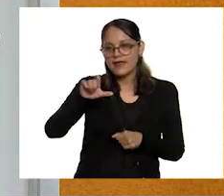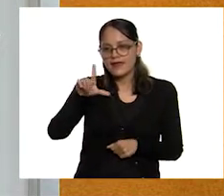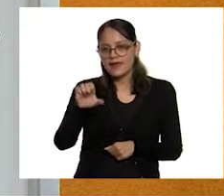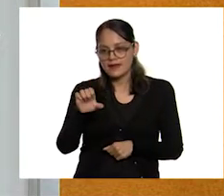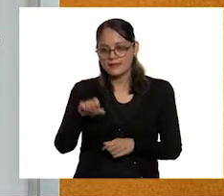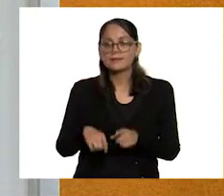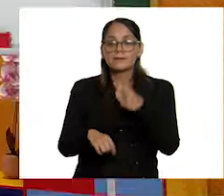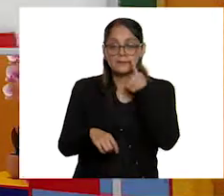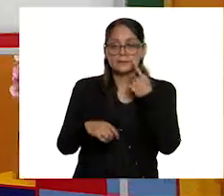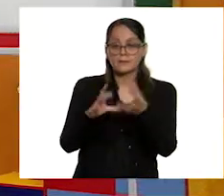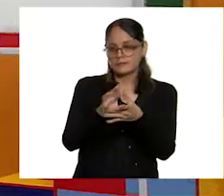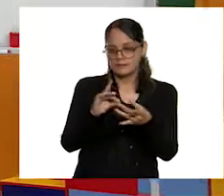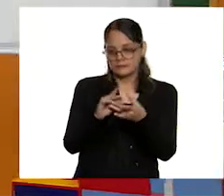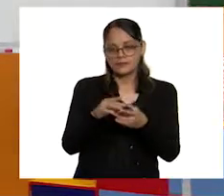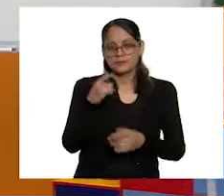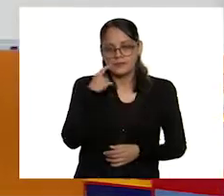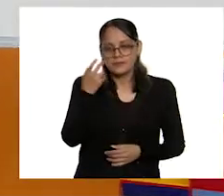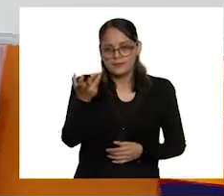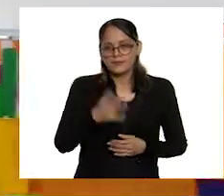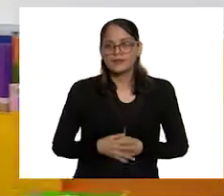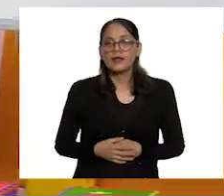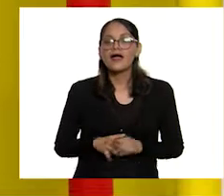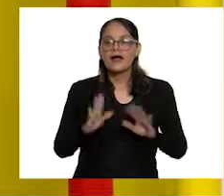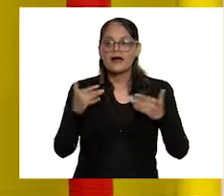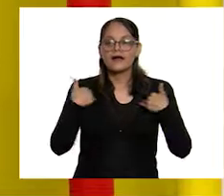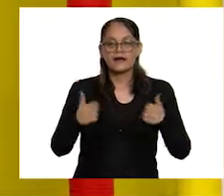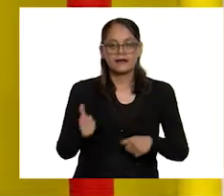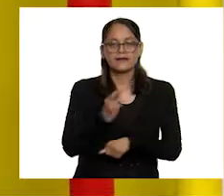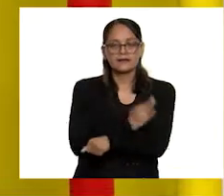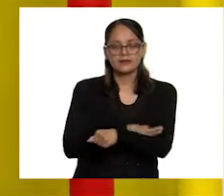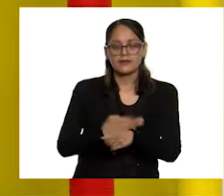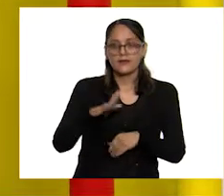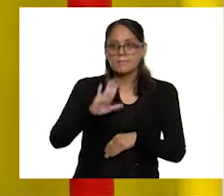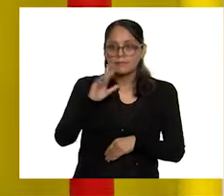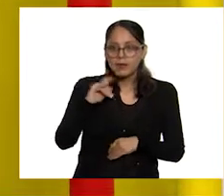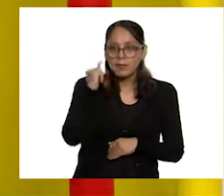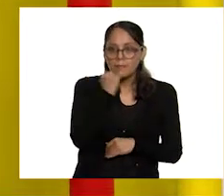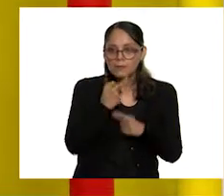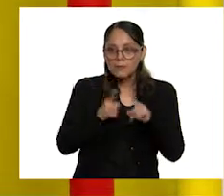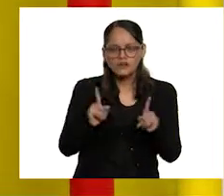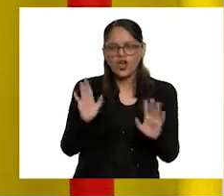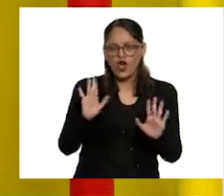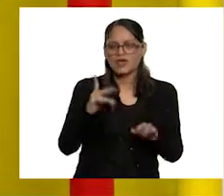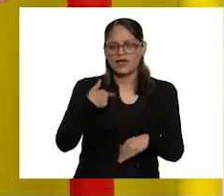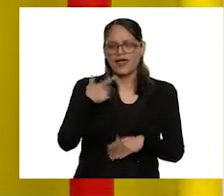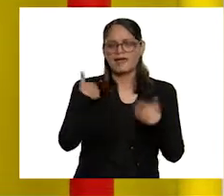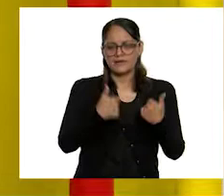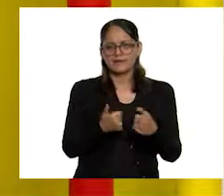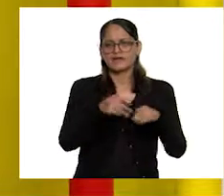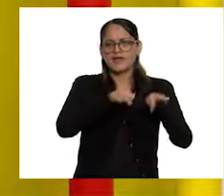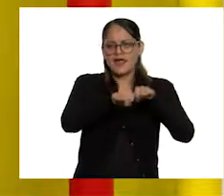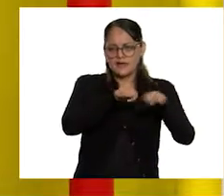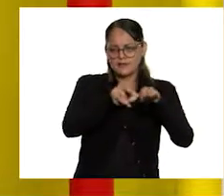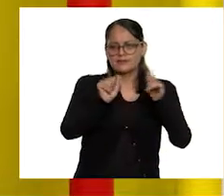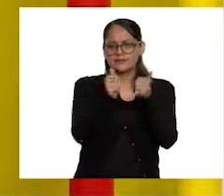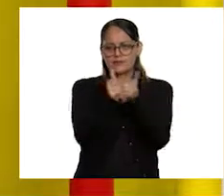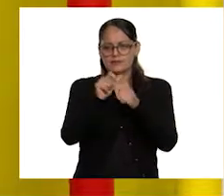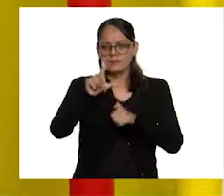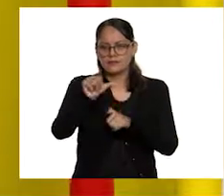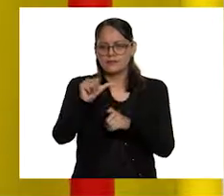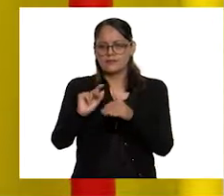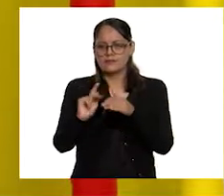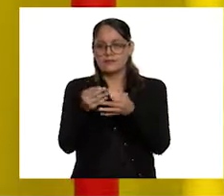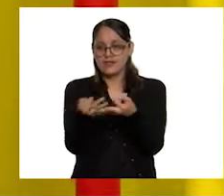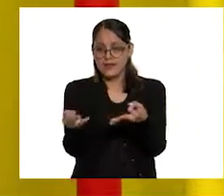sílaba trabada. Ahora sí ya lo entendemos bien y ya no parece otro idioma. Trabaja con la tierra y las